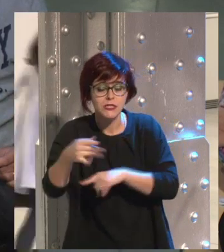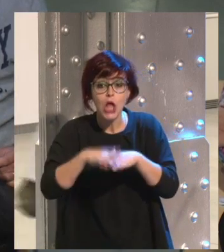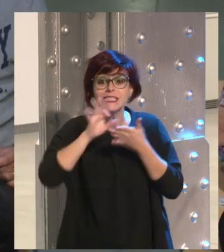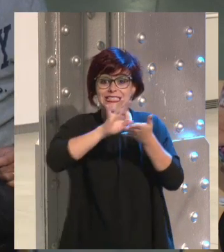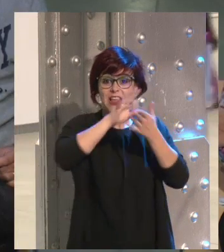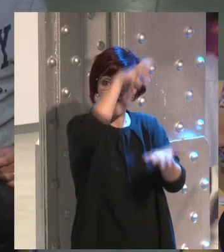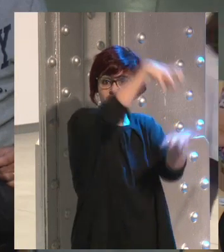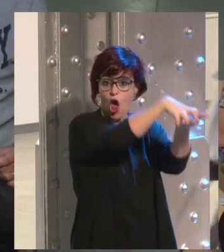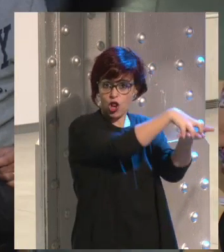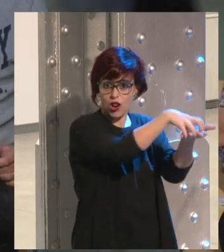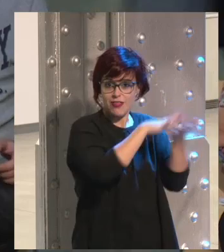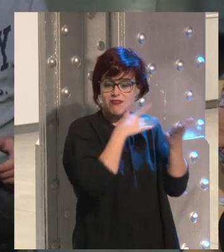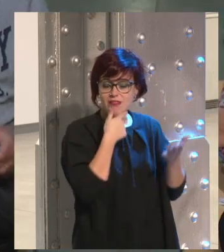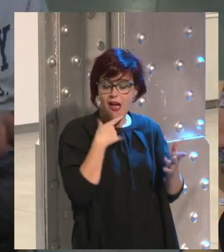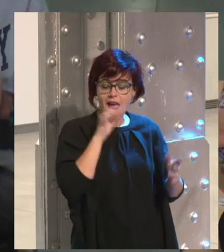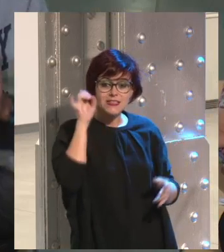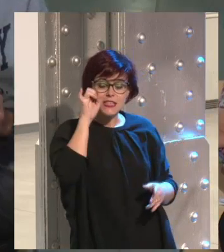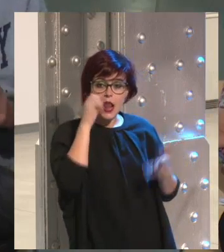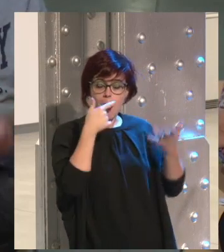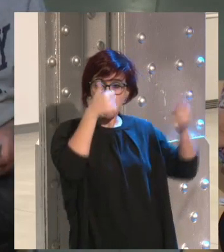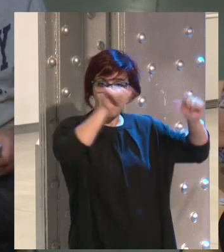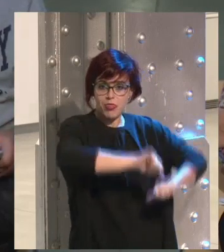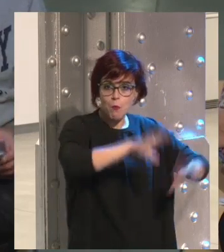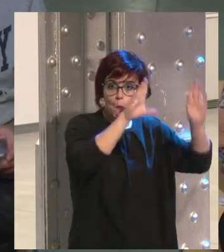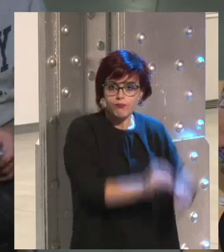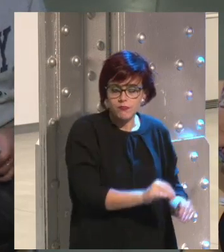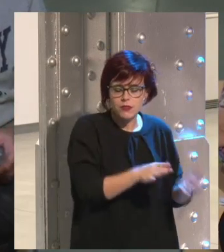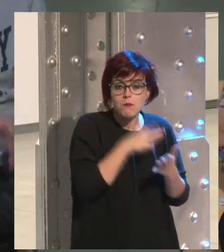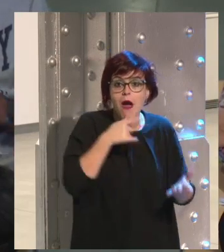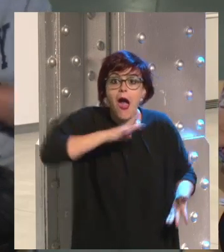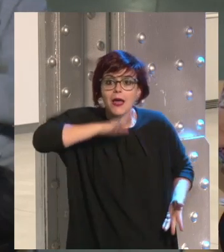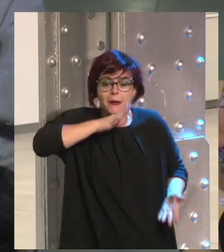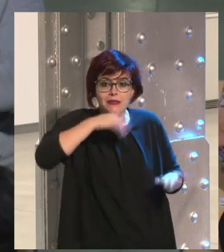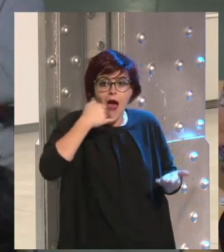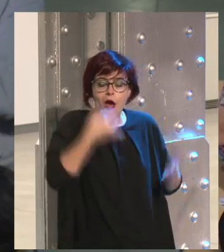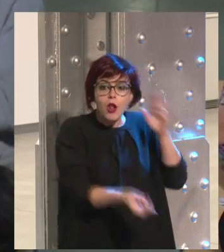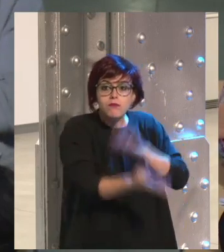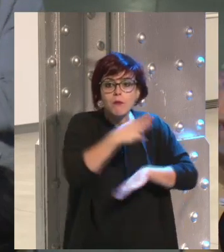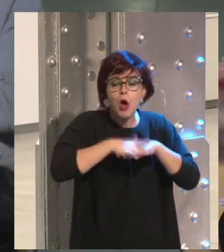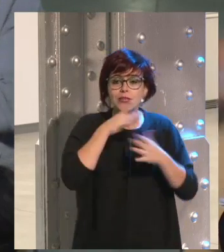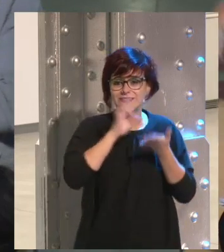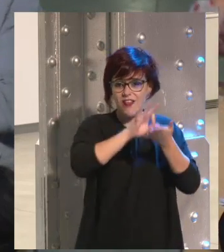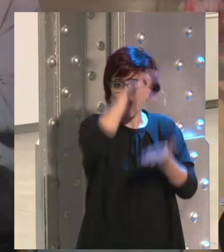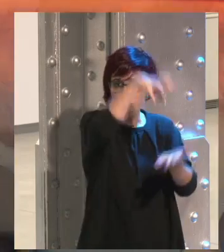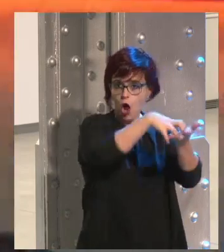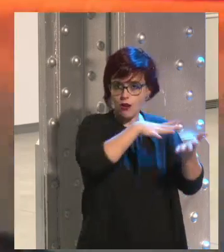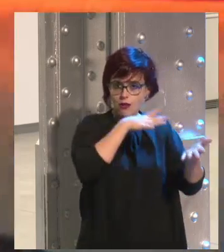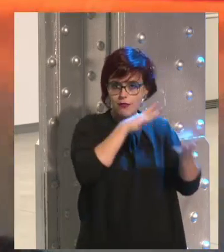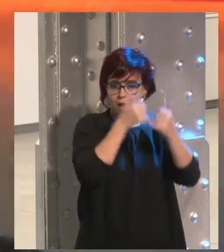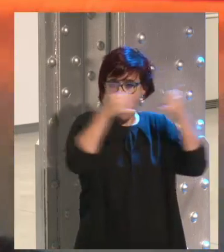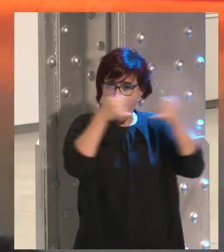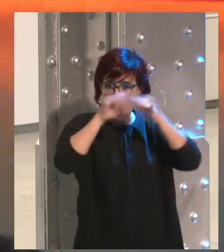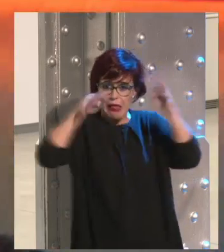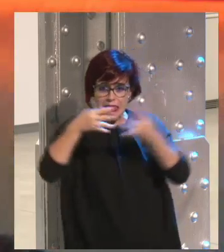de Instagram. Y los fundadores de Instagram estaban en su cuartel general y dicen, ¿qué ha pasado? Que nunca se caen los servidores de Instagram.